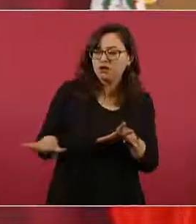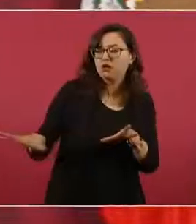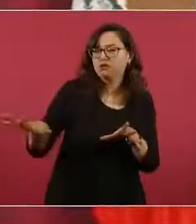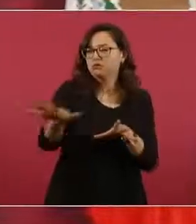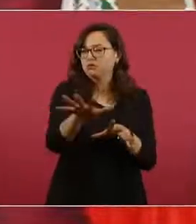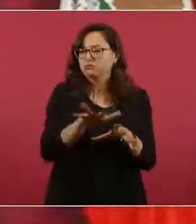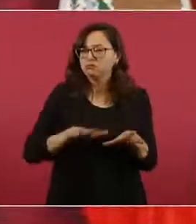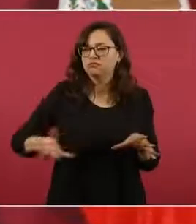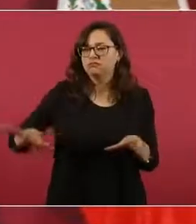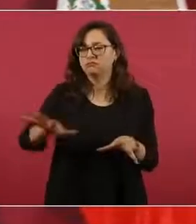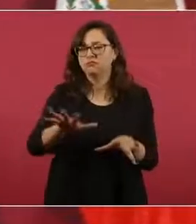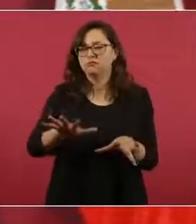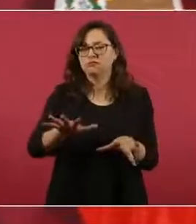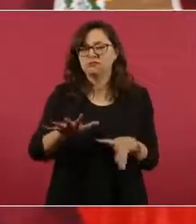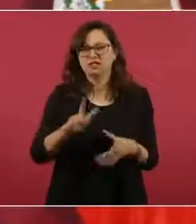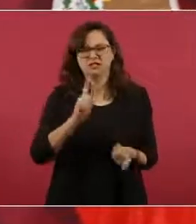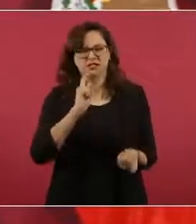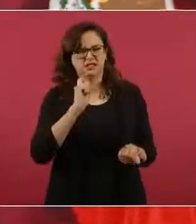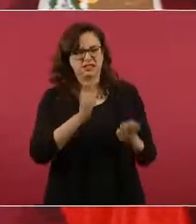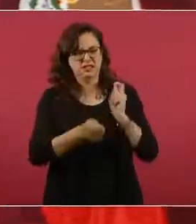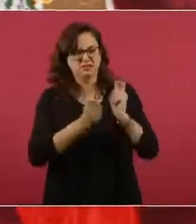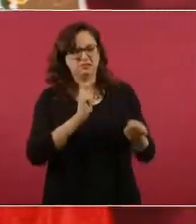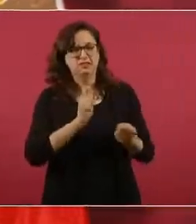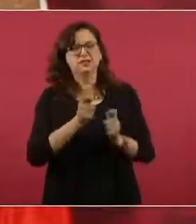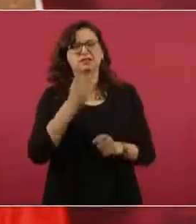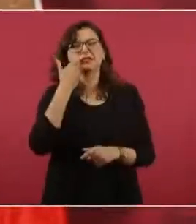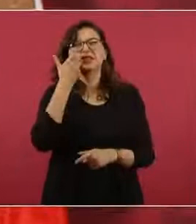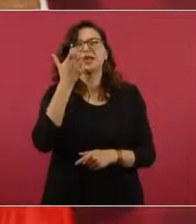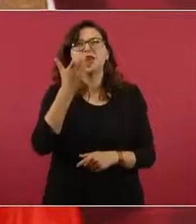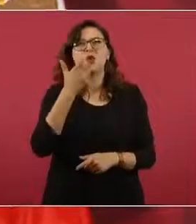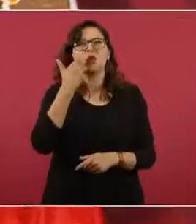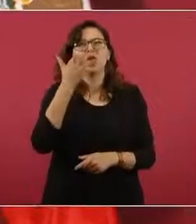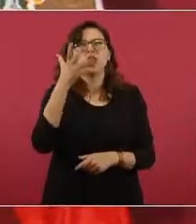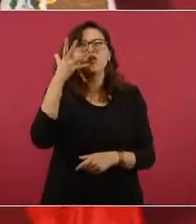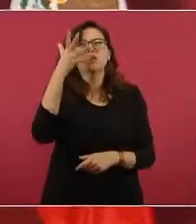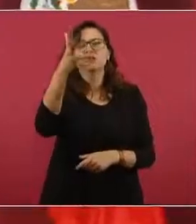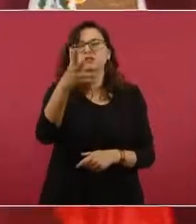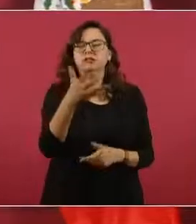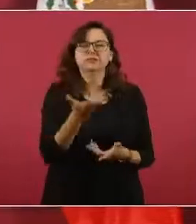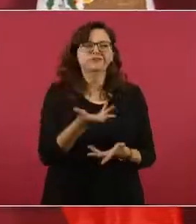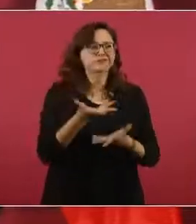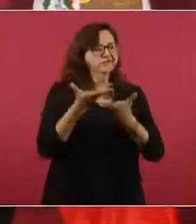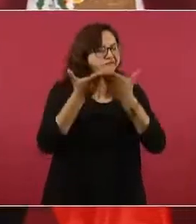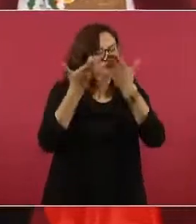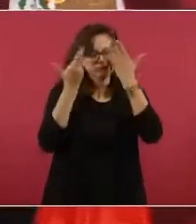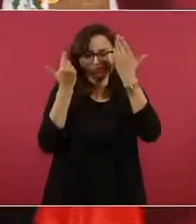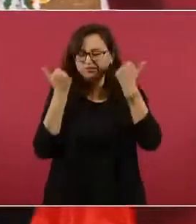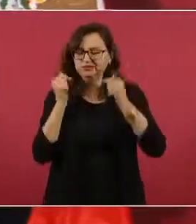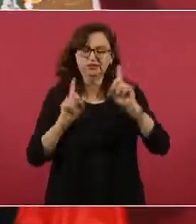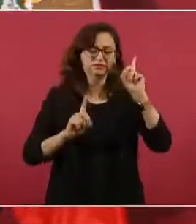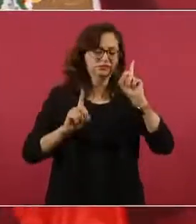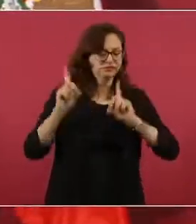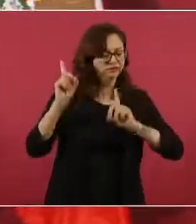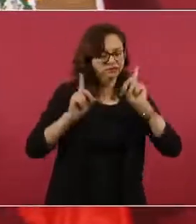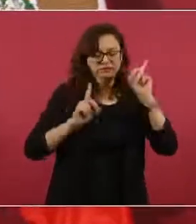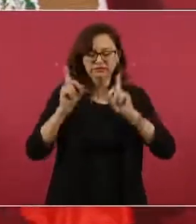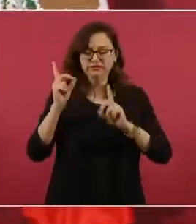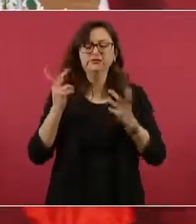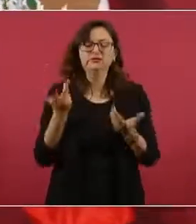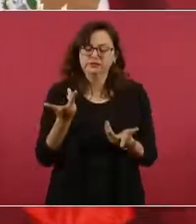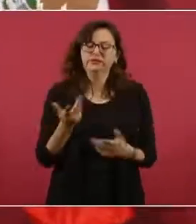lo que quiere, pero tiene